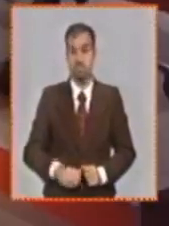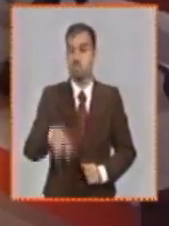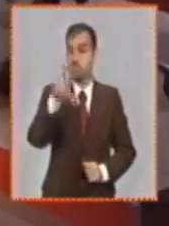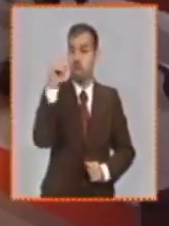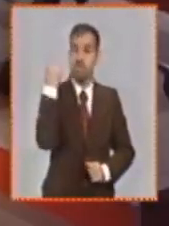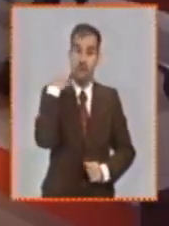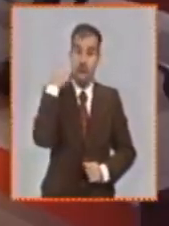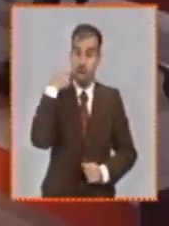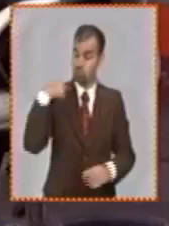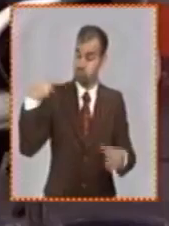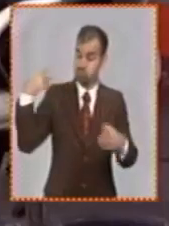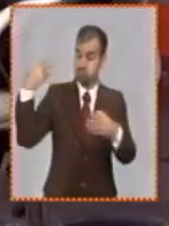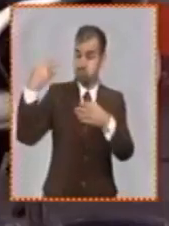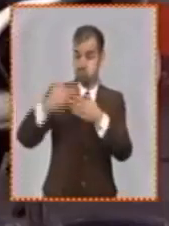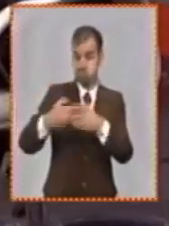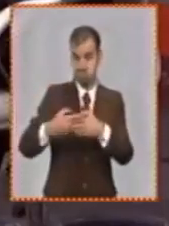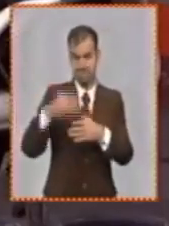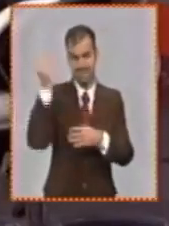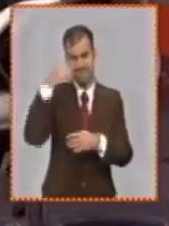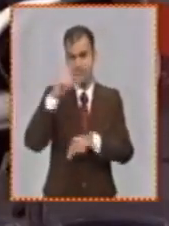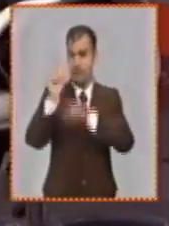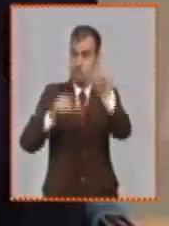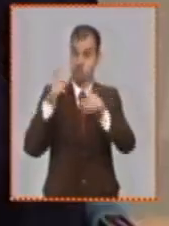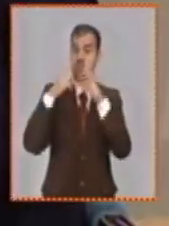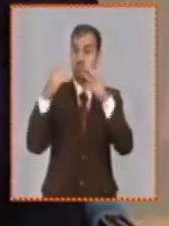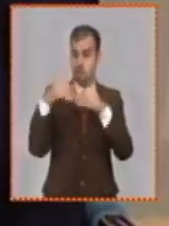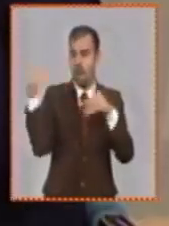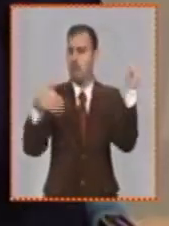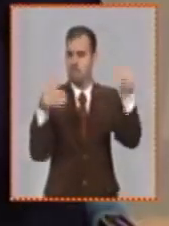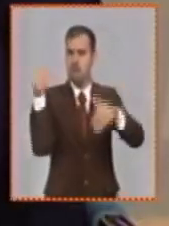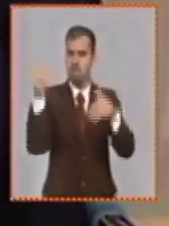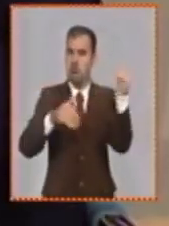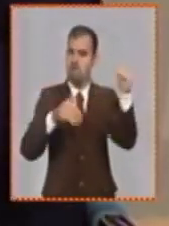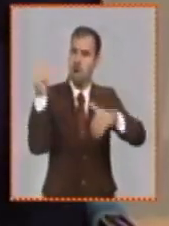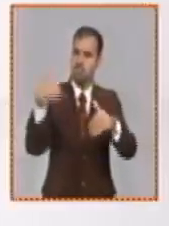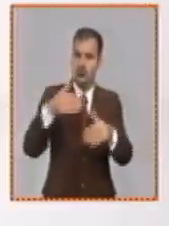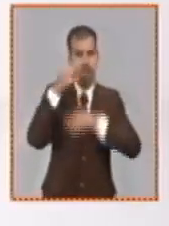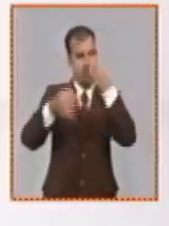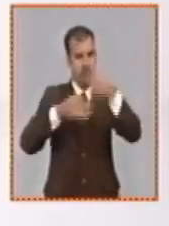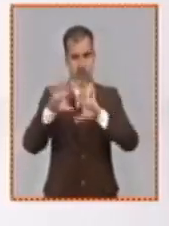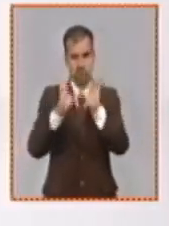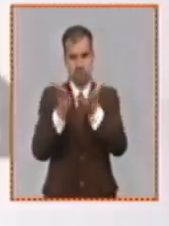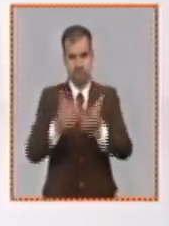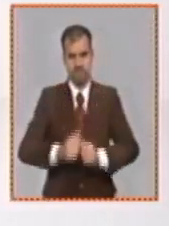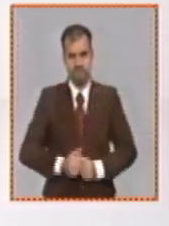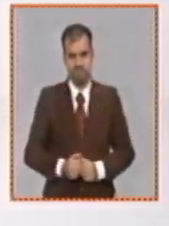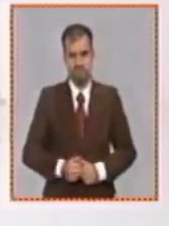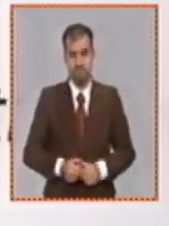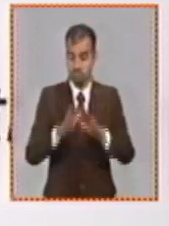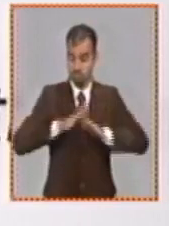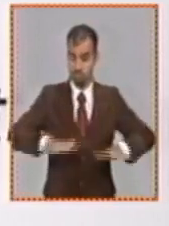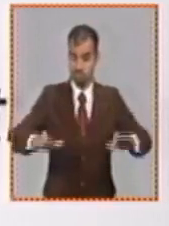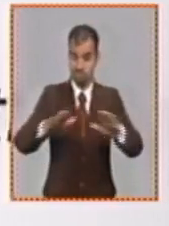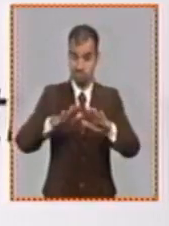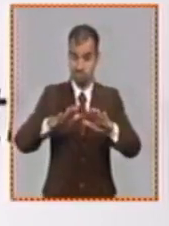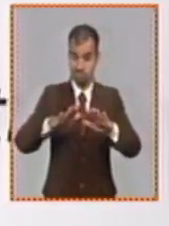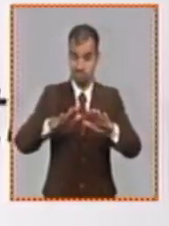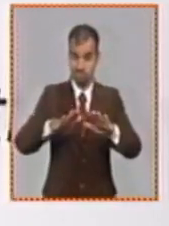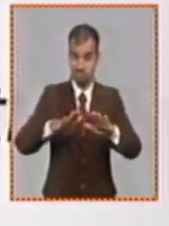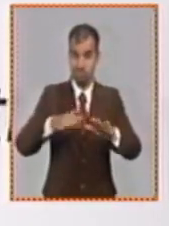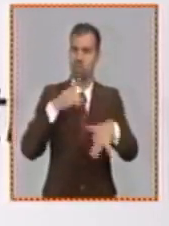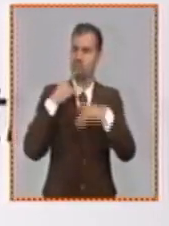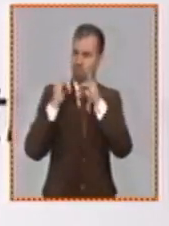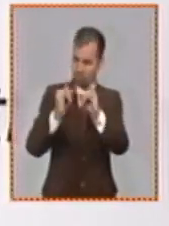de 20 años con la participación de reconocidos analistas y personalidades mesa redonda